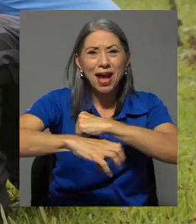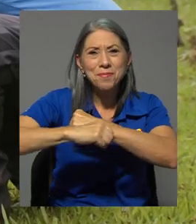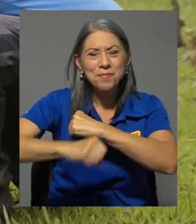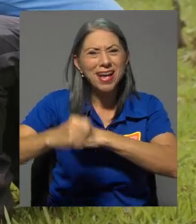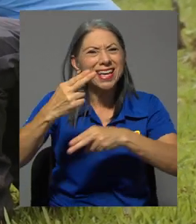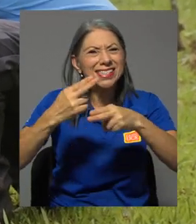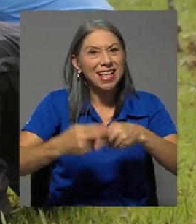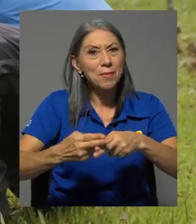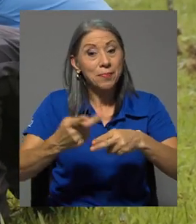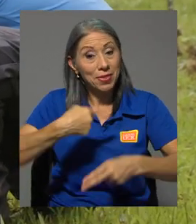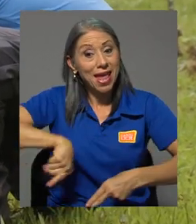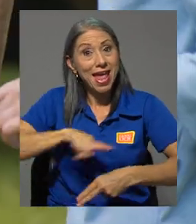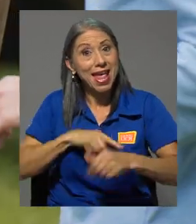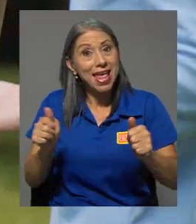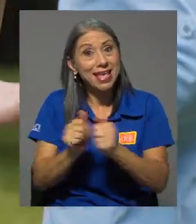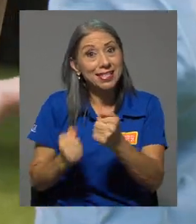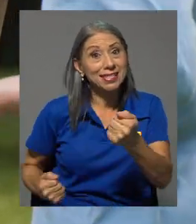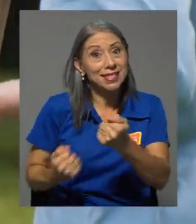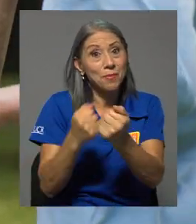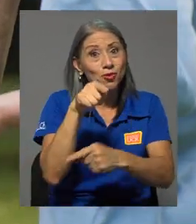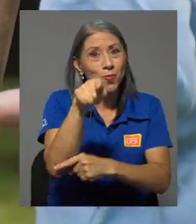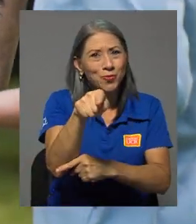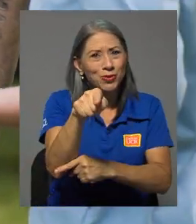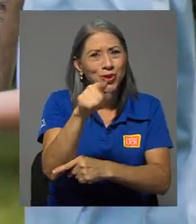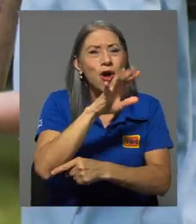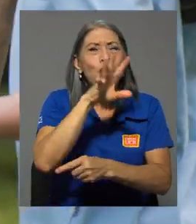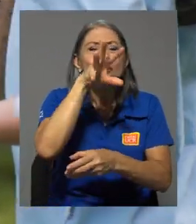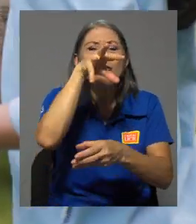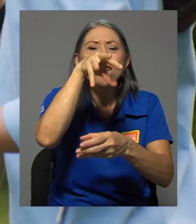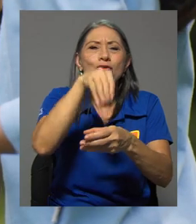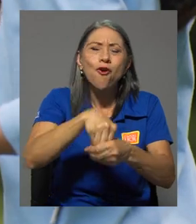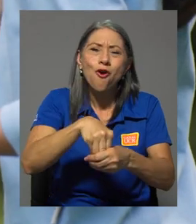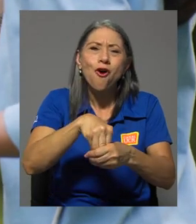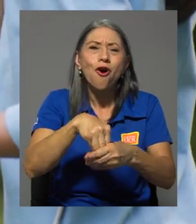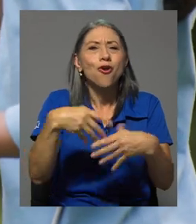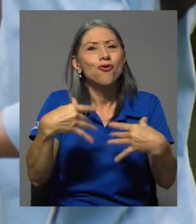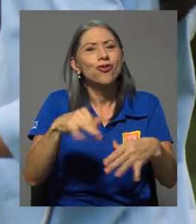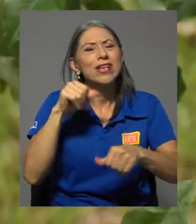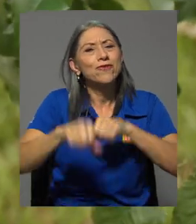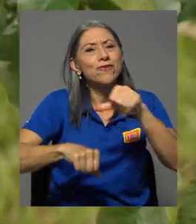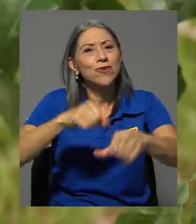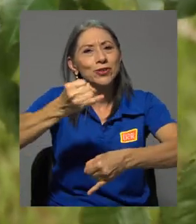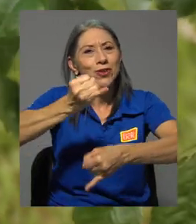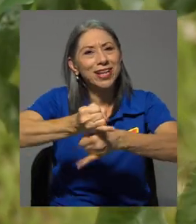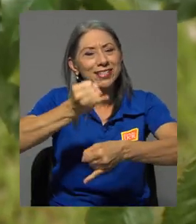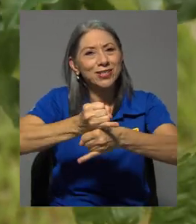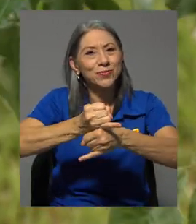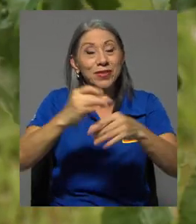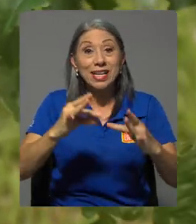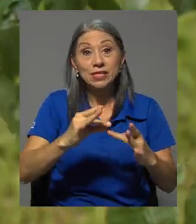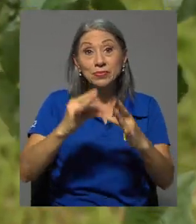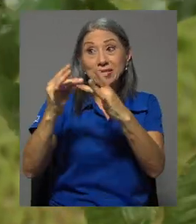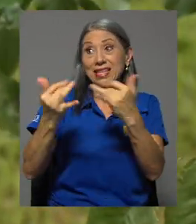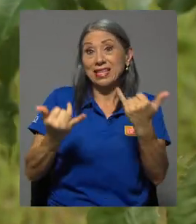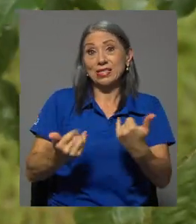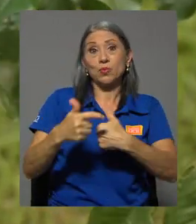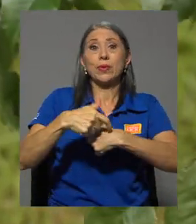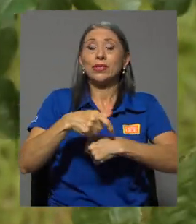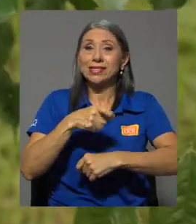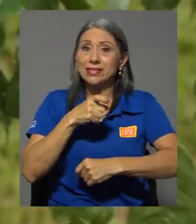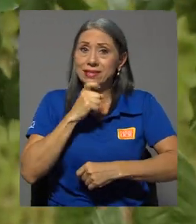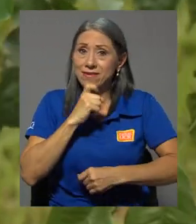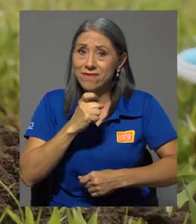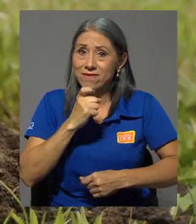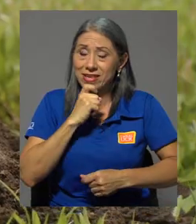campaña Estamos con Vos forma parte de ese gran esfuerzo de la institución especialmente en estos momentos